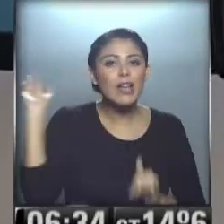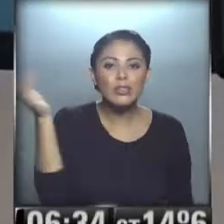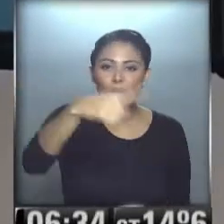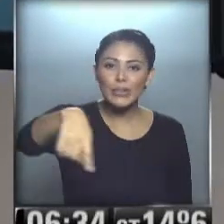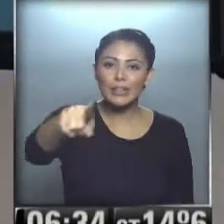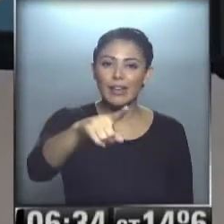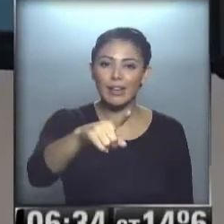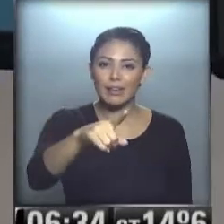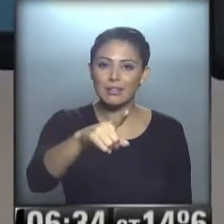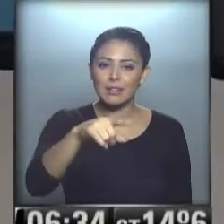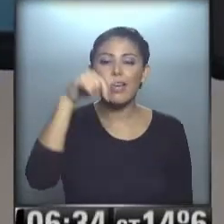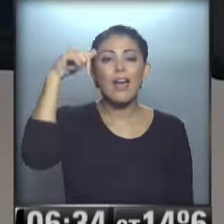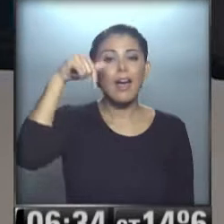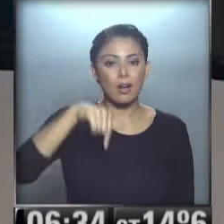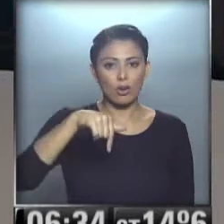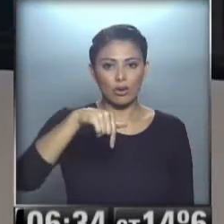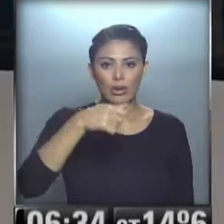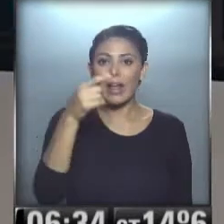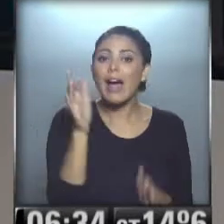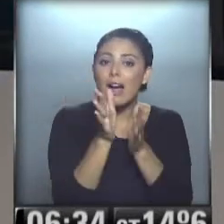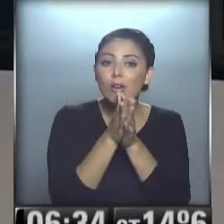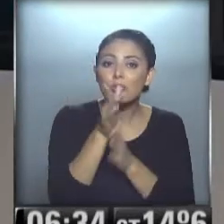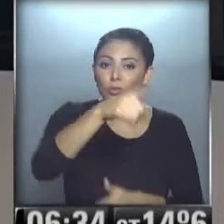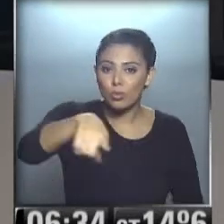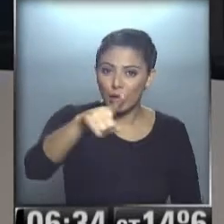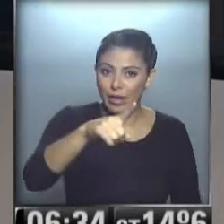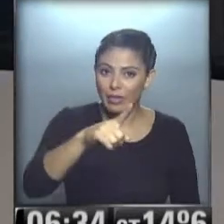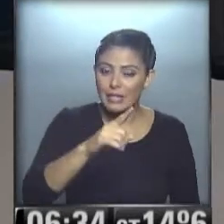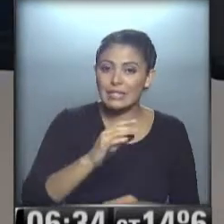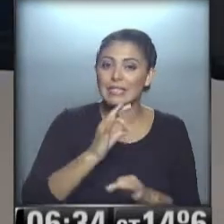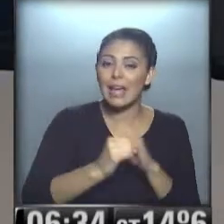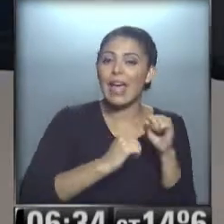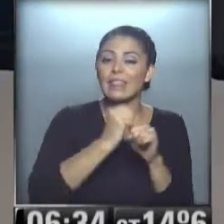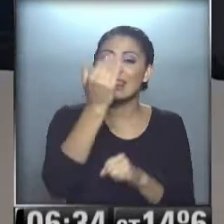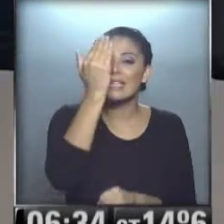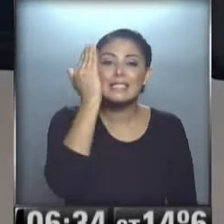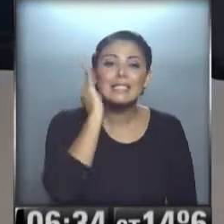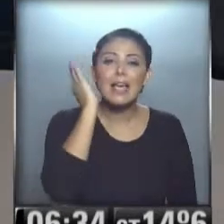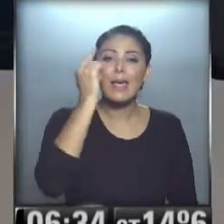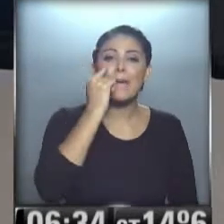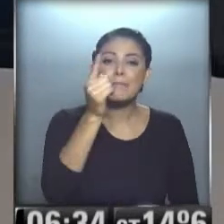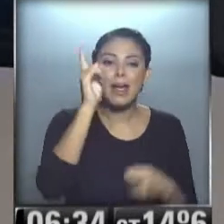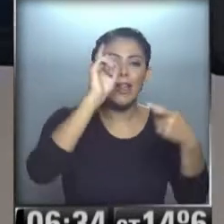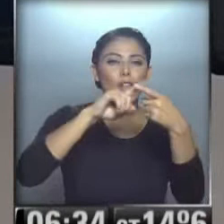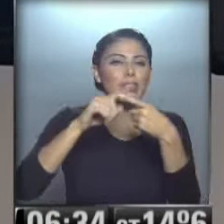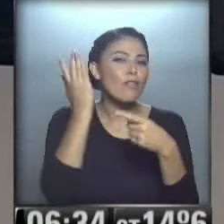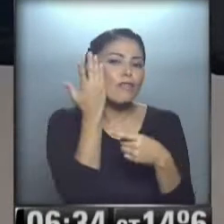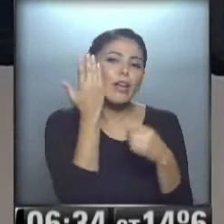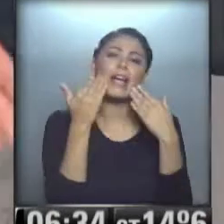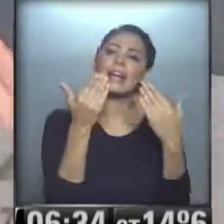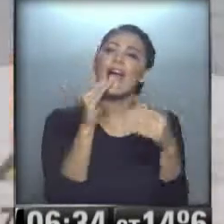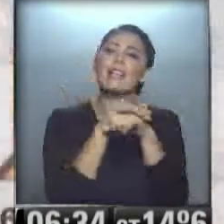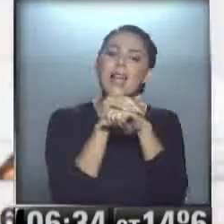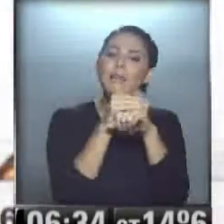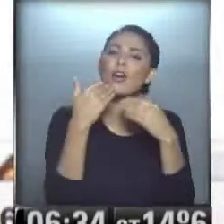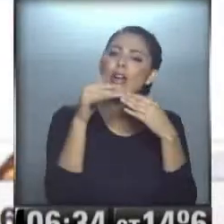toditos ustedes... ...estamos llegando con ustedes a los 16.000 seguidores. Gracias, amigos,